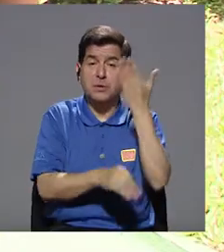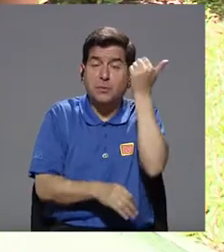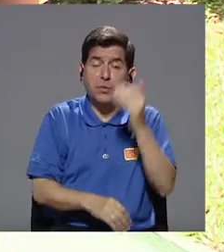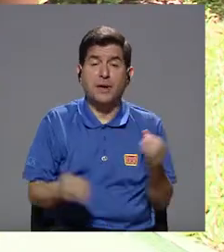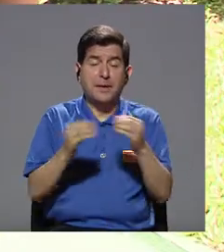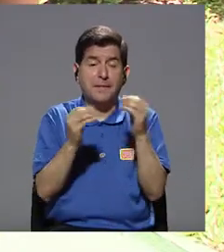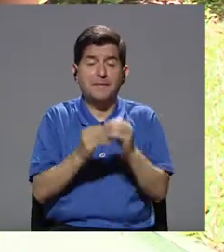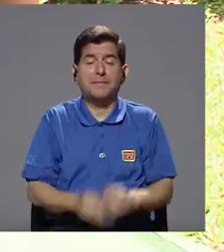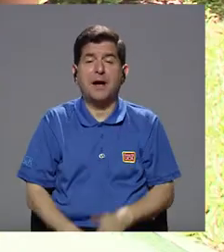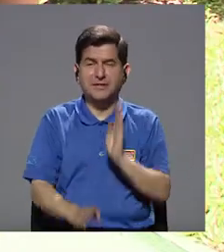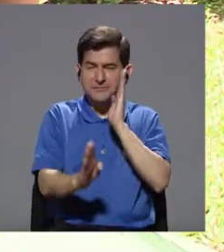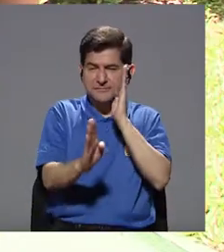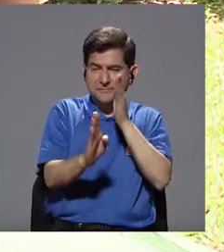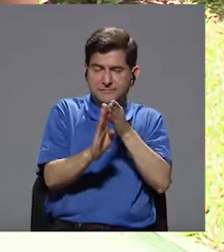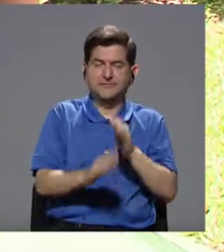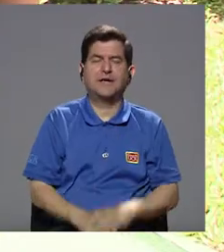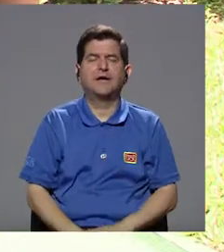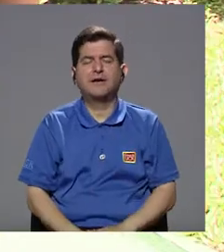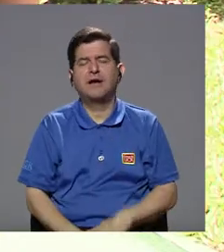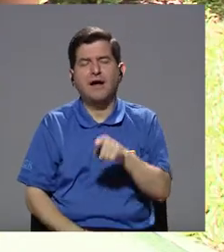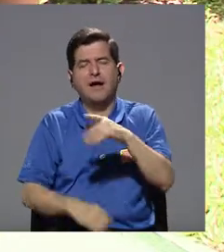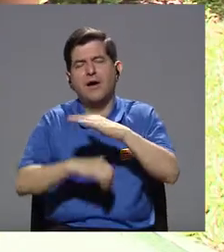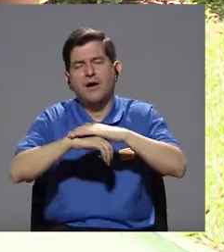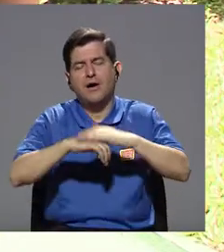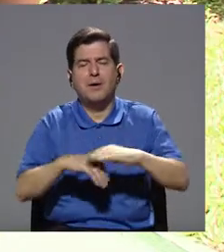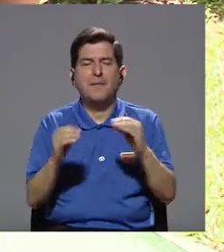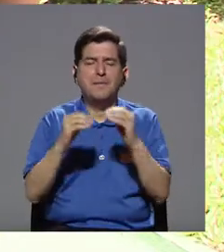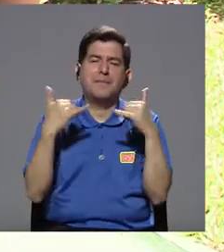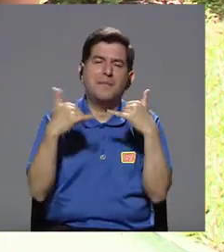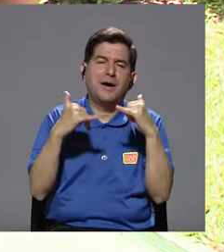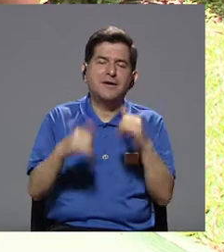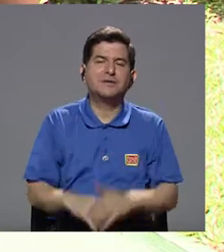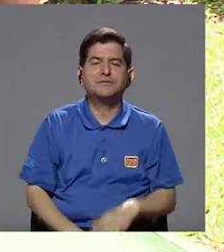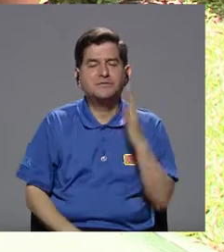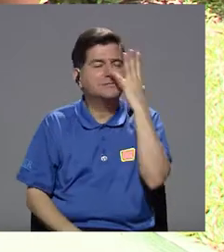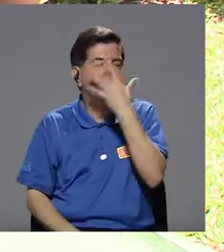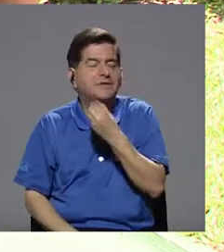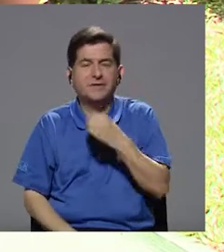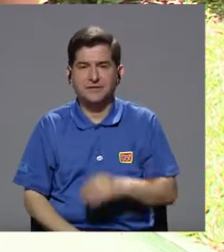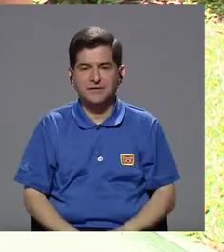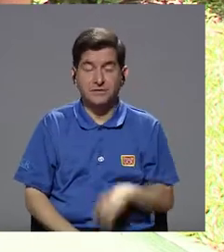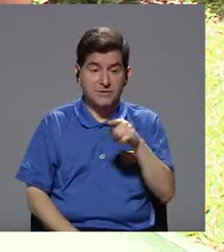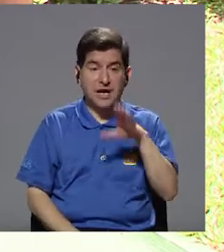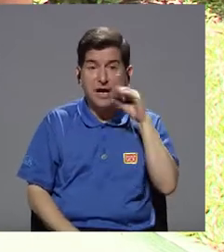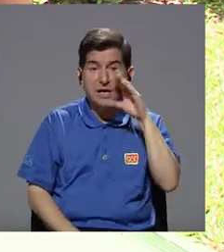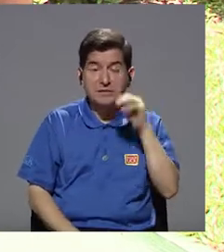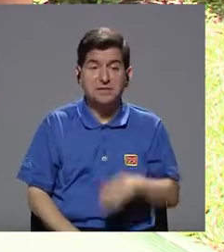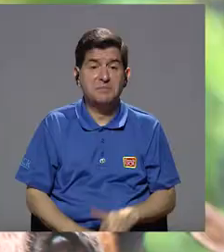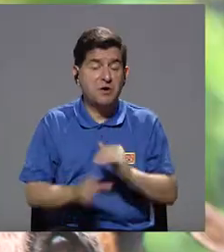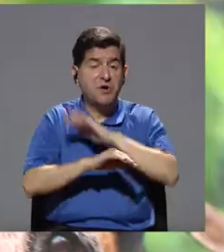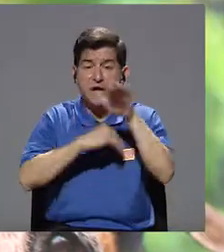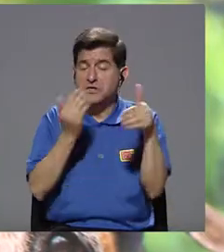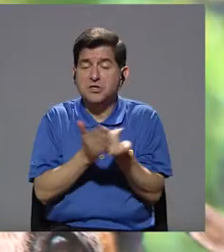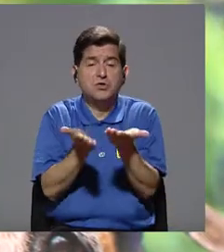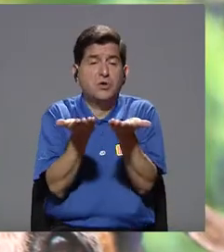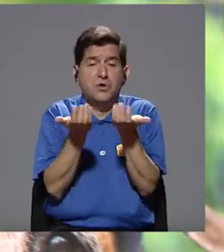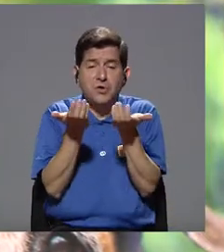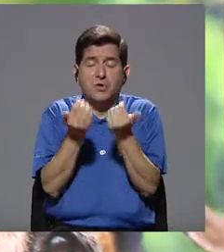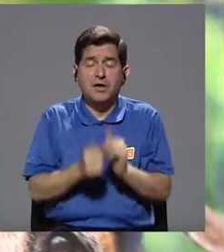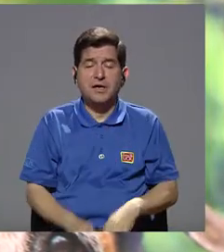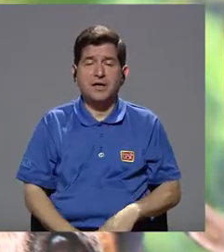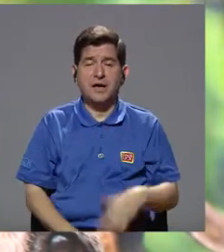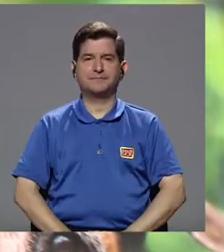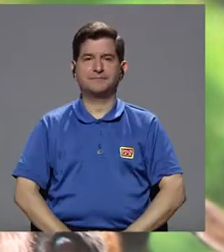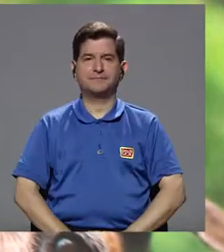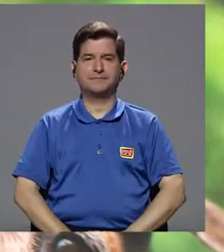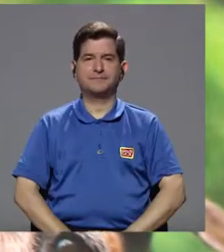¿por qué? Porque es la raza más fiel. Es la raza más cariñosa, son los más juguetones, son los más lindos. Entonces, este perro va a hacer lo que sea que le solicite